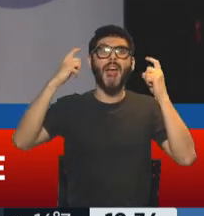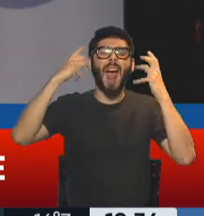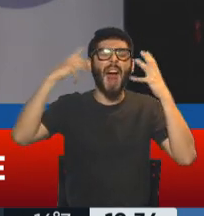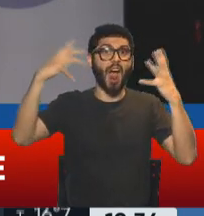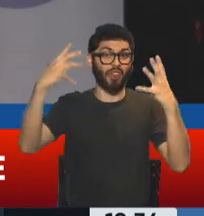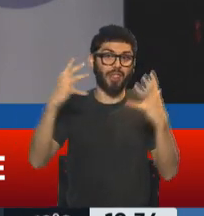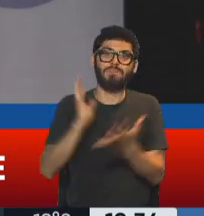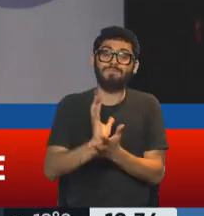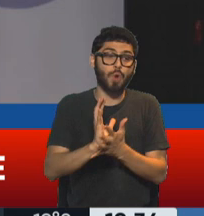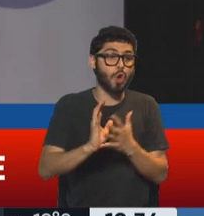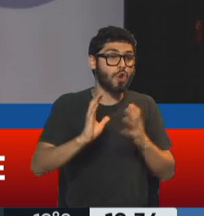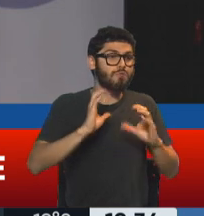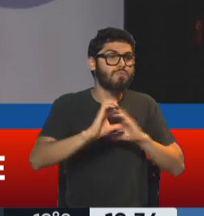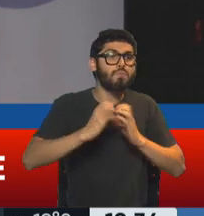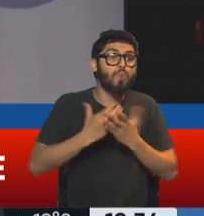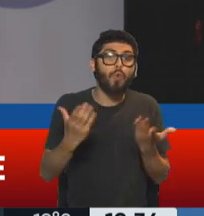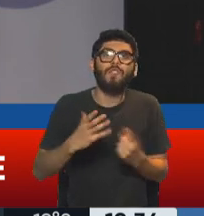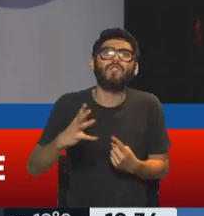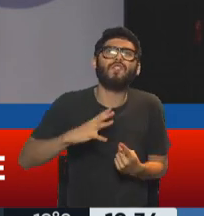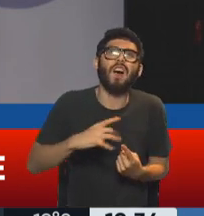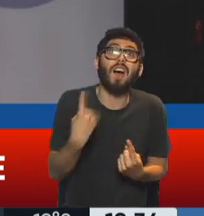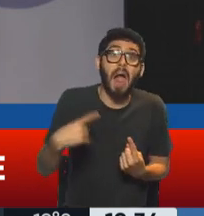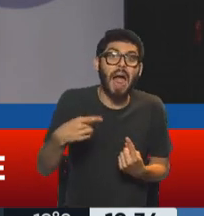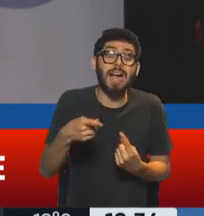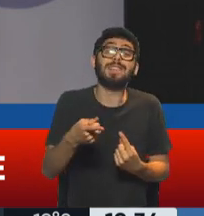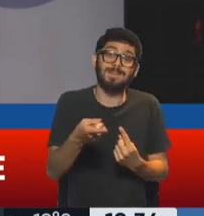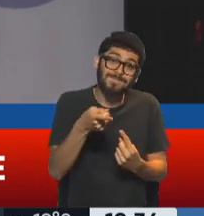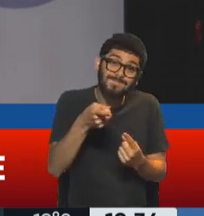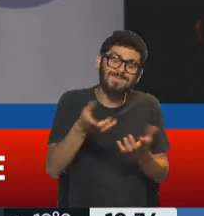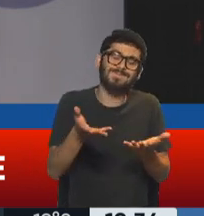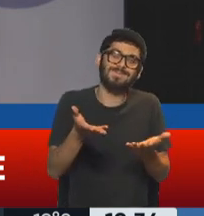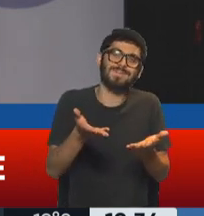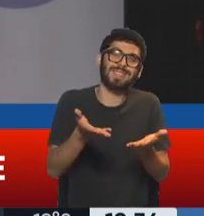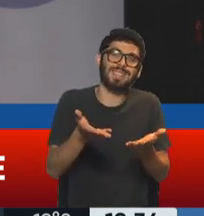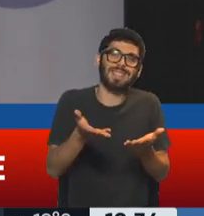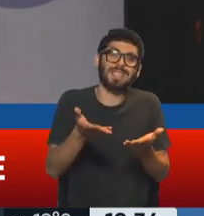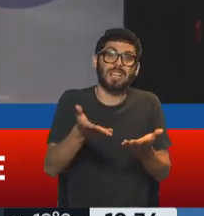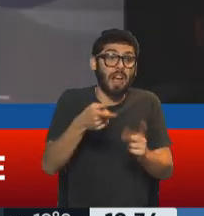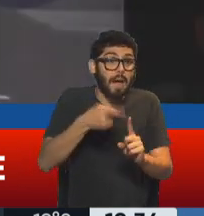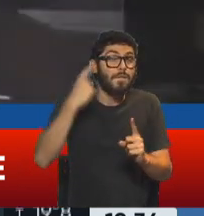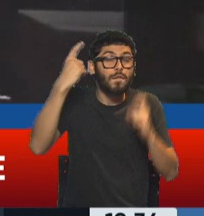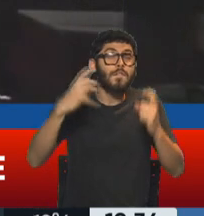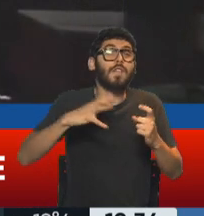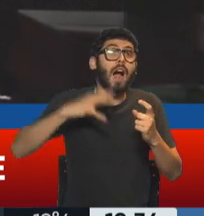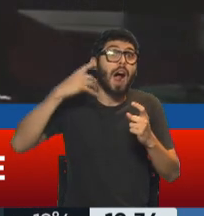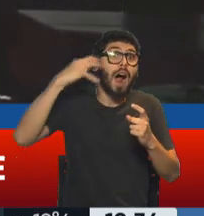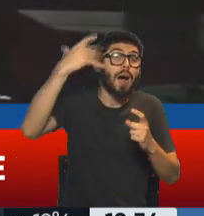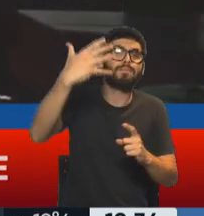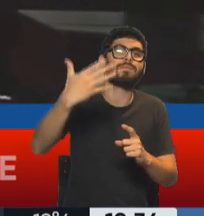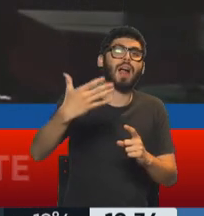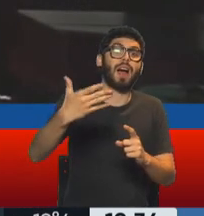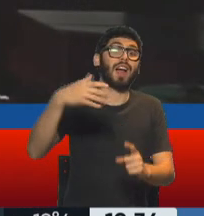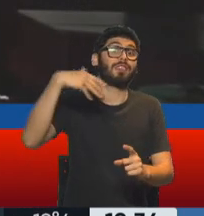lo que nos falta en los medios públicos, y darnos que ese sueño se convierta en